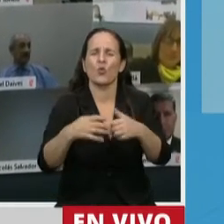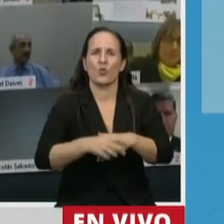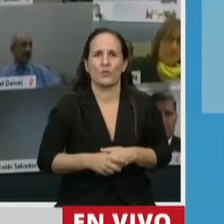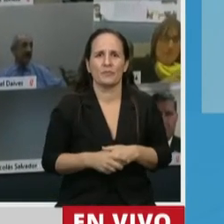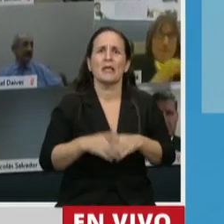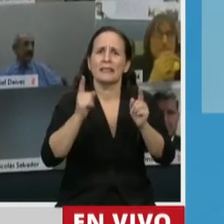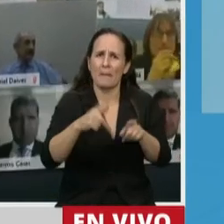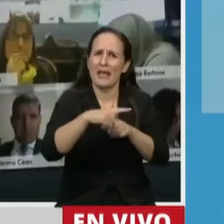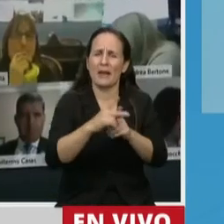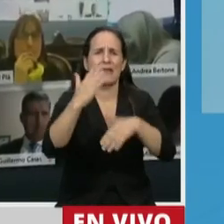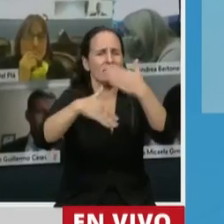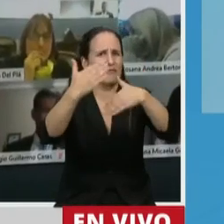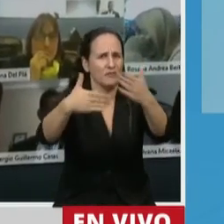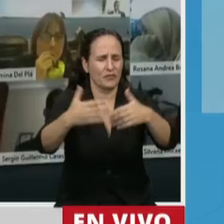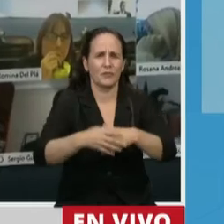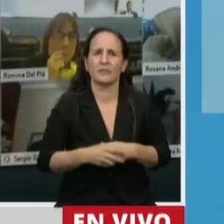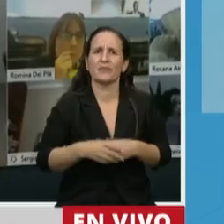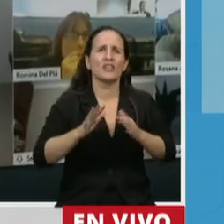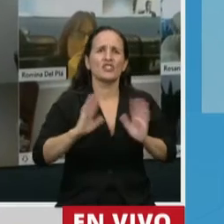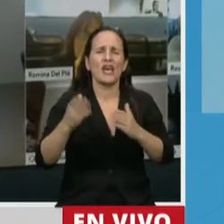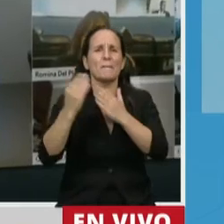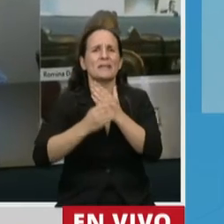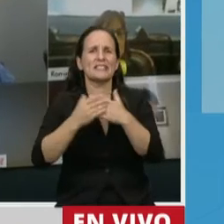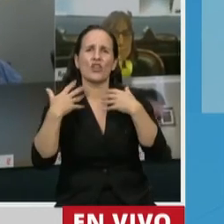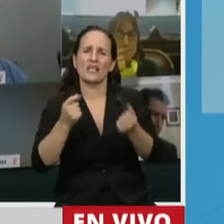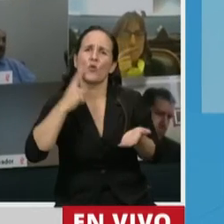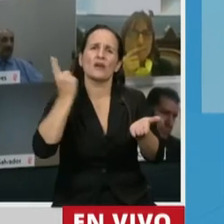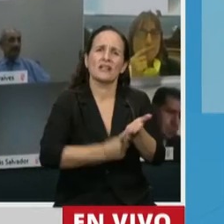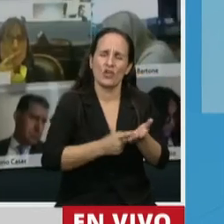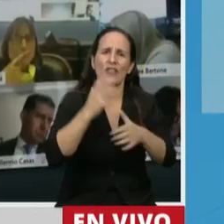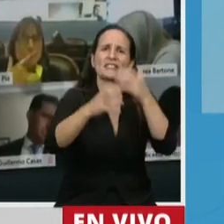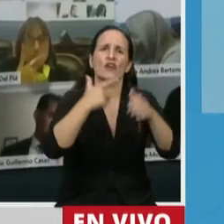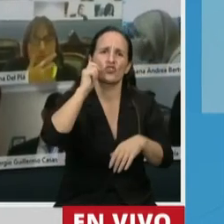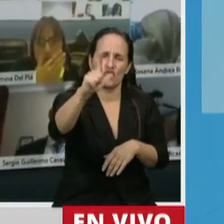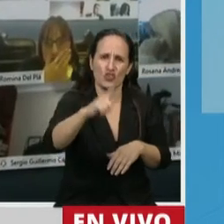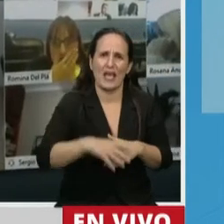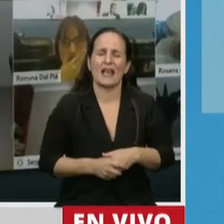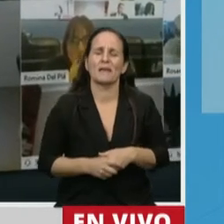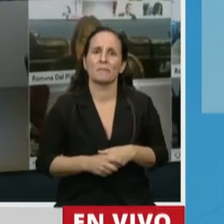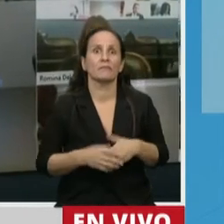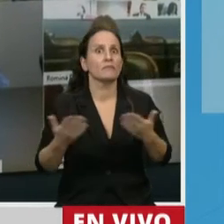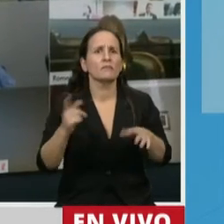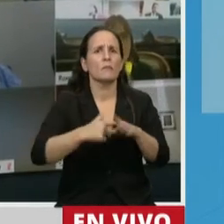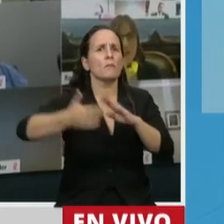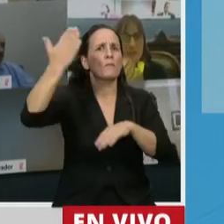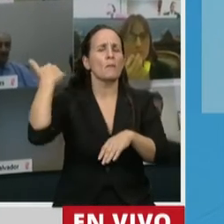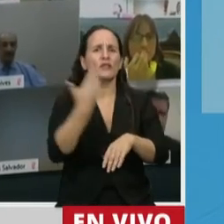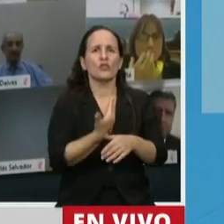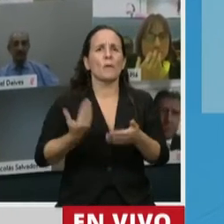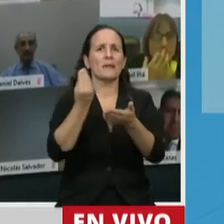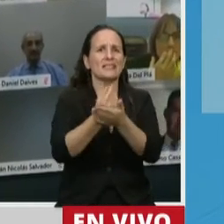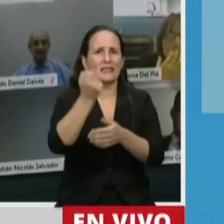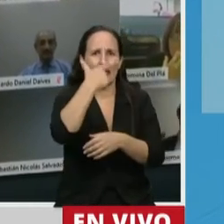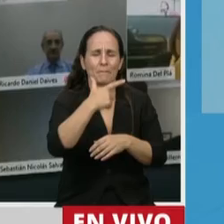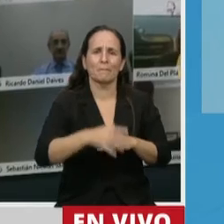innovadoras. Esto fue a través de la resolución del Ministerio de Salud y Desarrollo Social en ese momento durante la gestión del Presidente